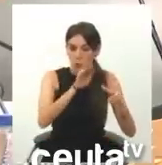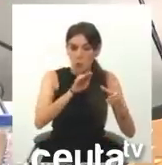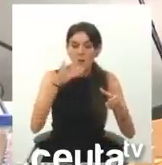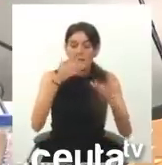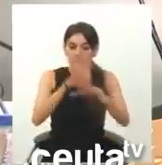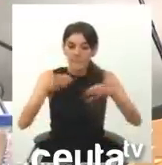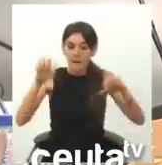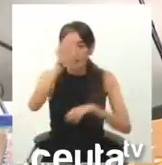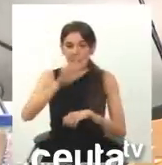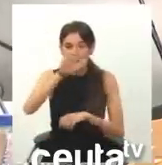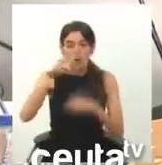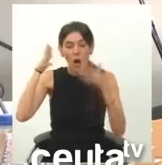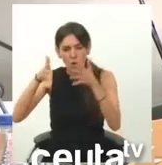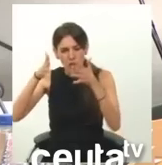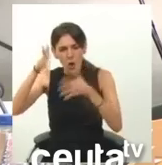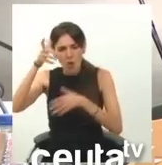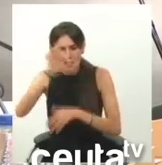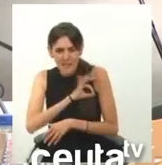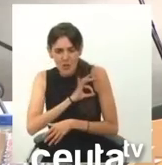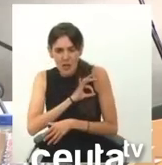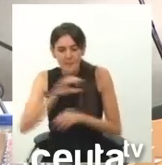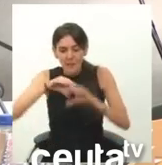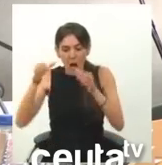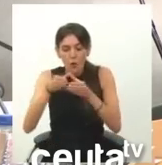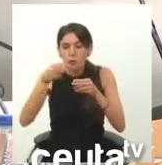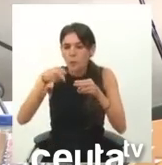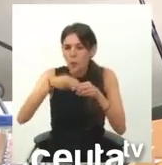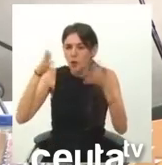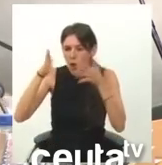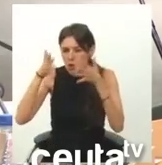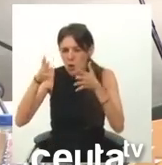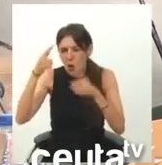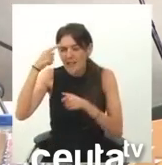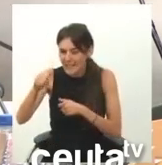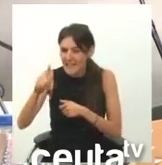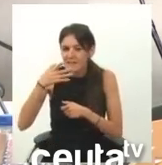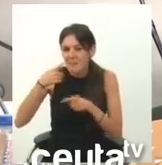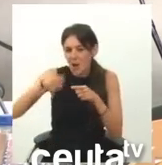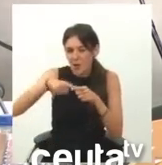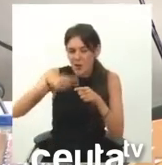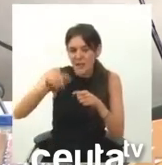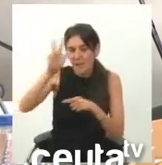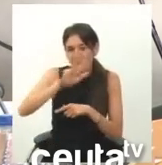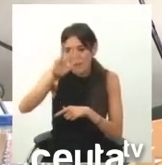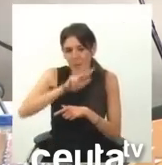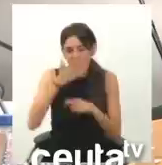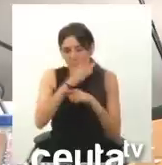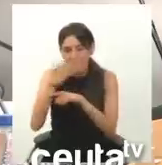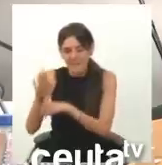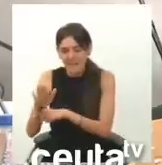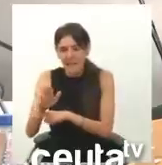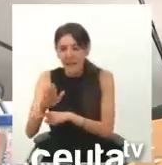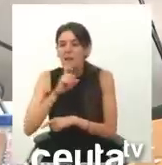Nacional. Le recomiendo a esa señora y a este grupo político que sepa que las cosas del Parlamento Nacional hay que presentarlas allí